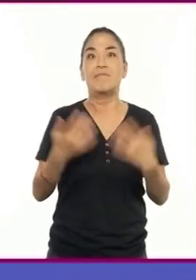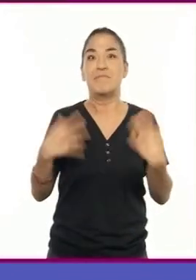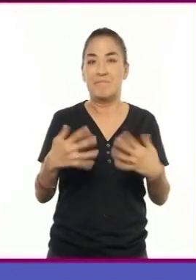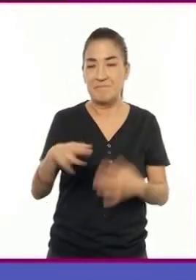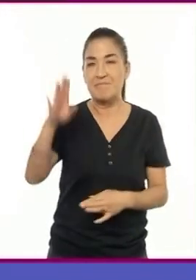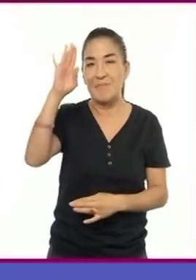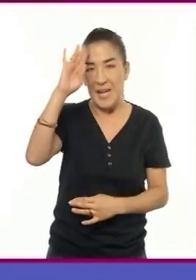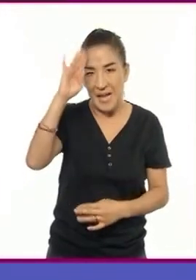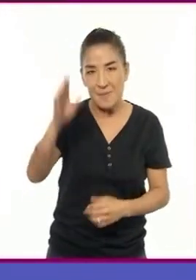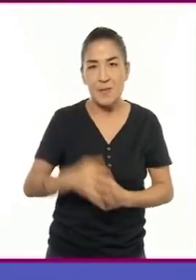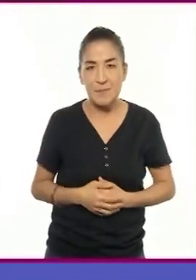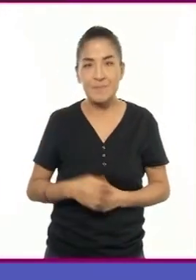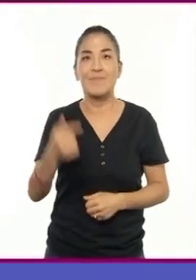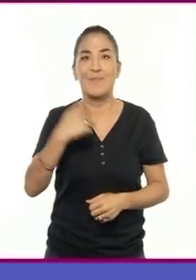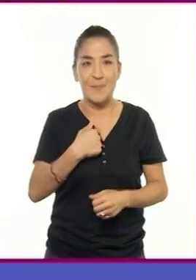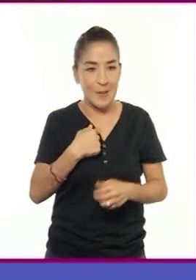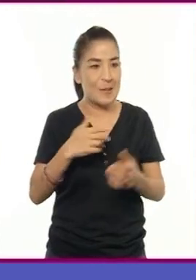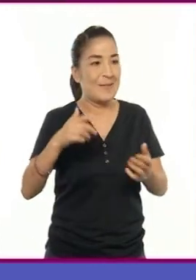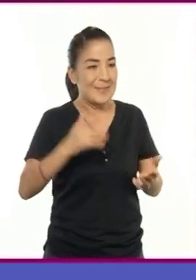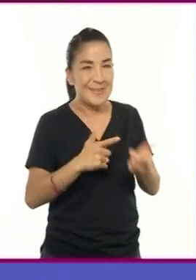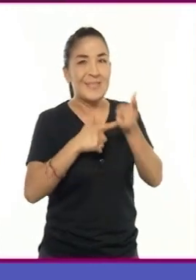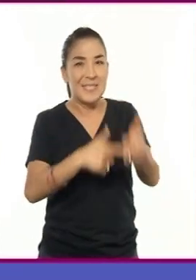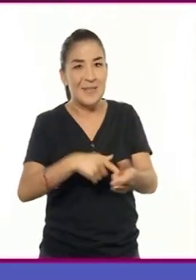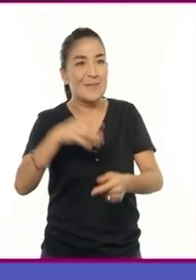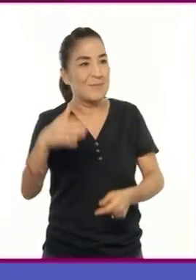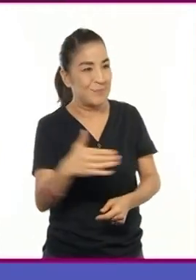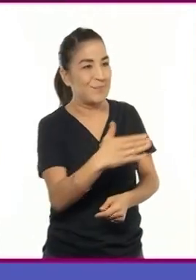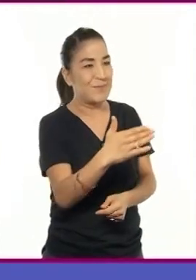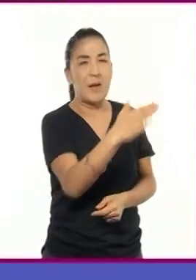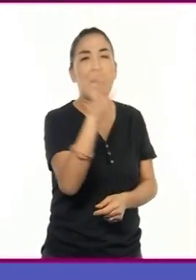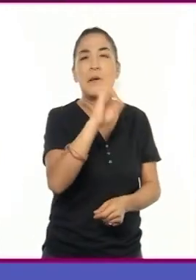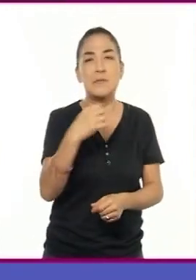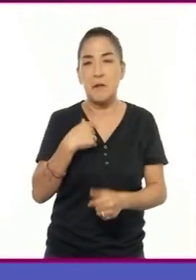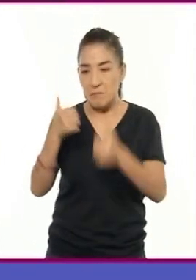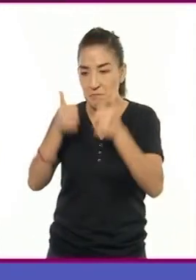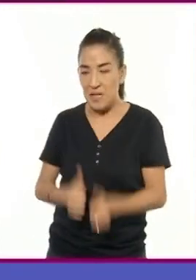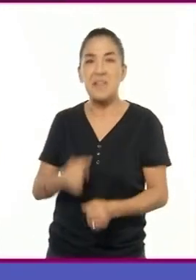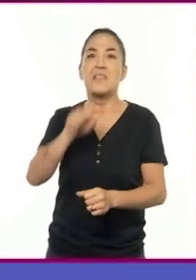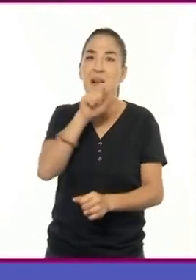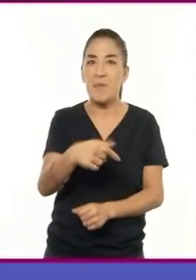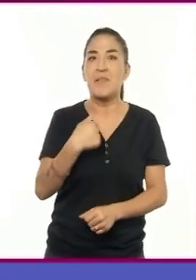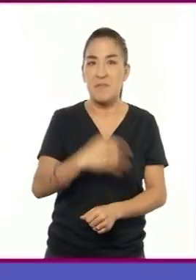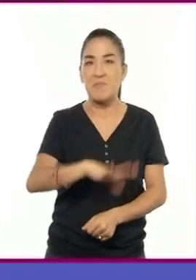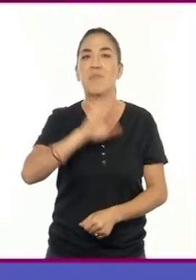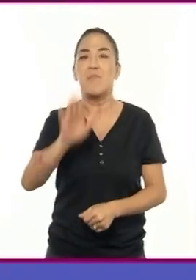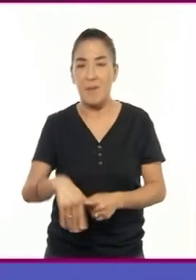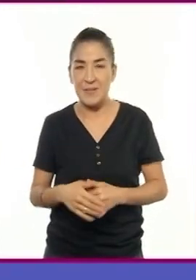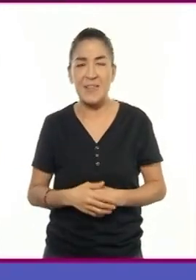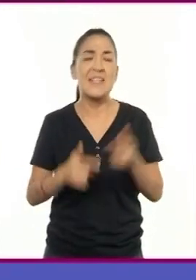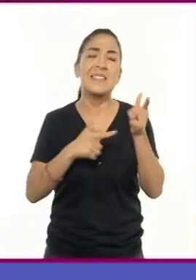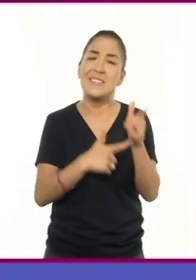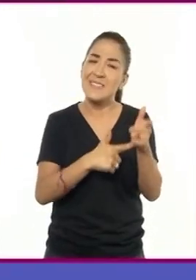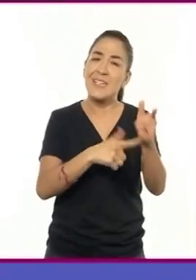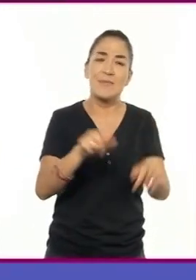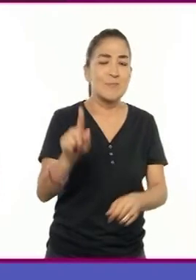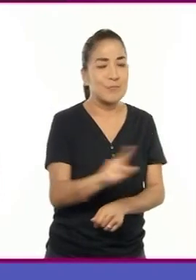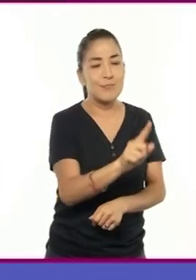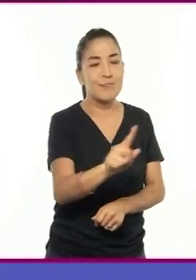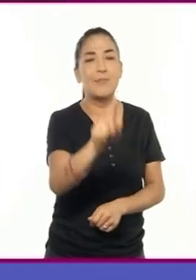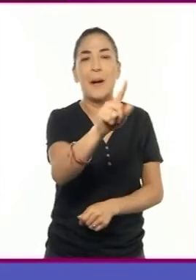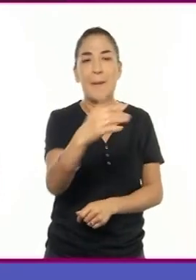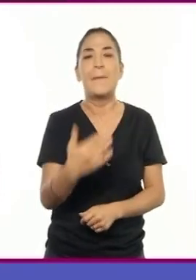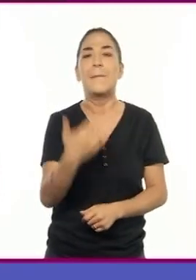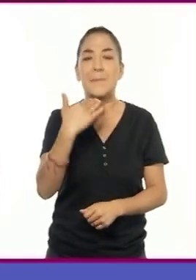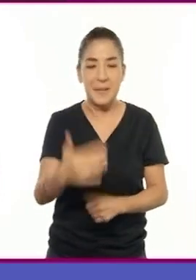joven. Y se viene en seguir adelante. Si me hubiese quedado, ahora también estaría muerto. Siguió su camino. Muy bien.